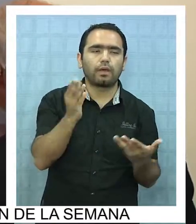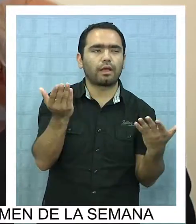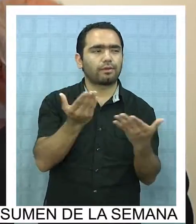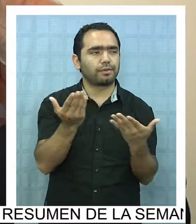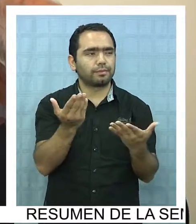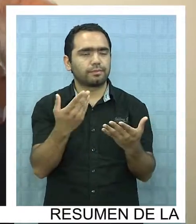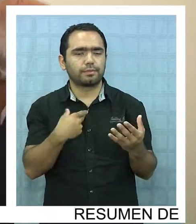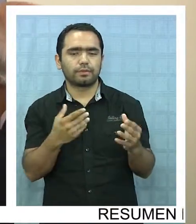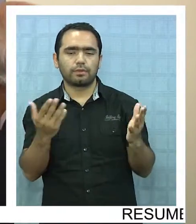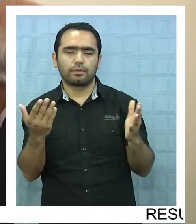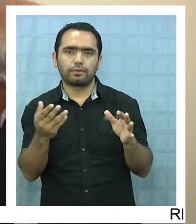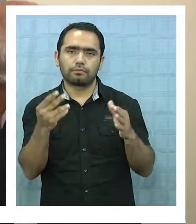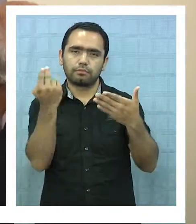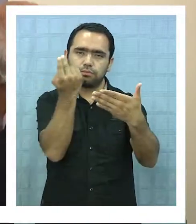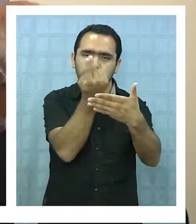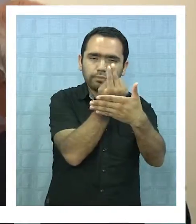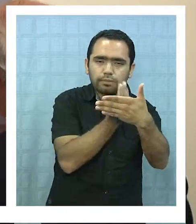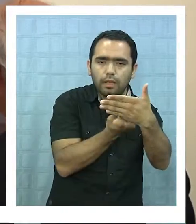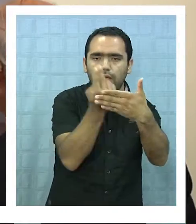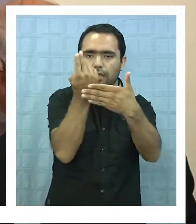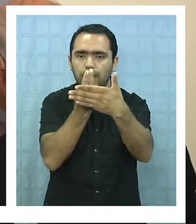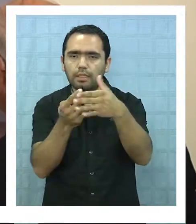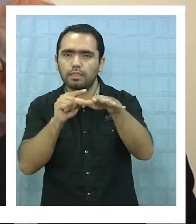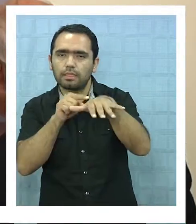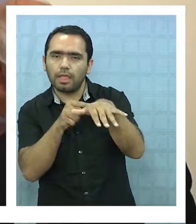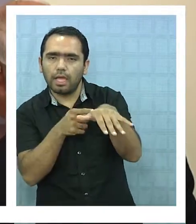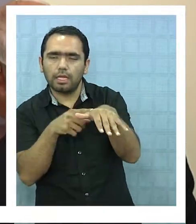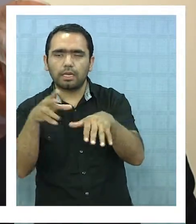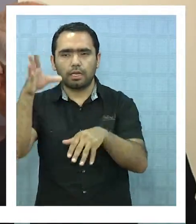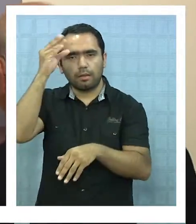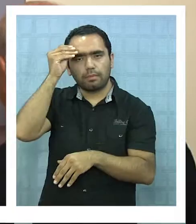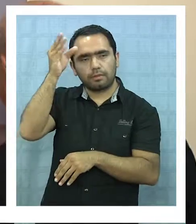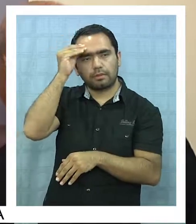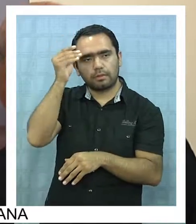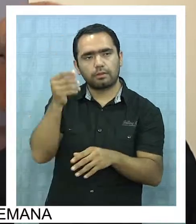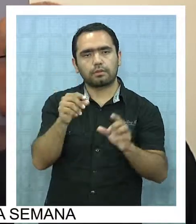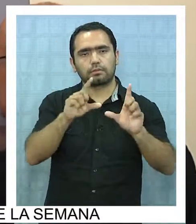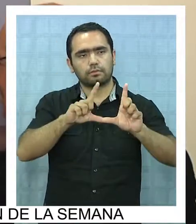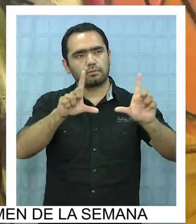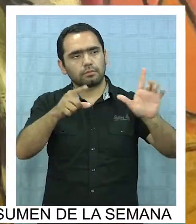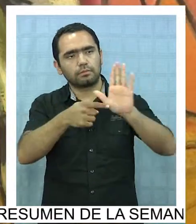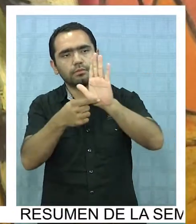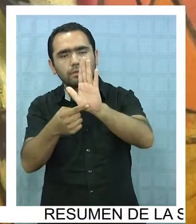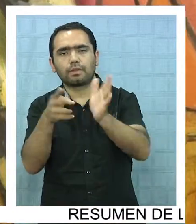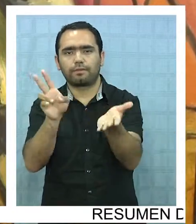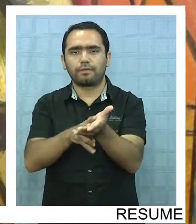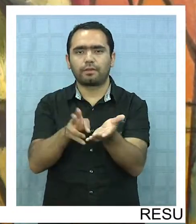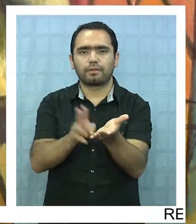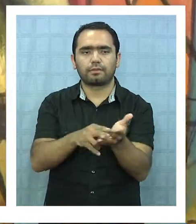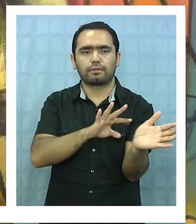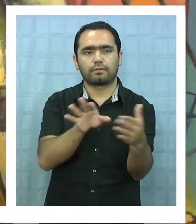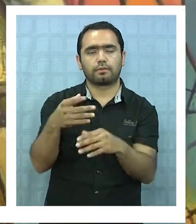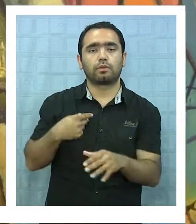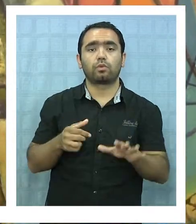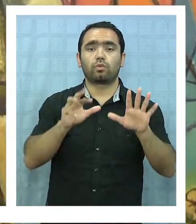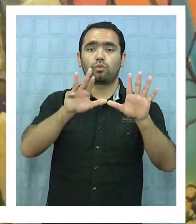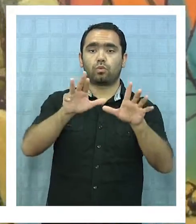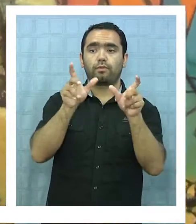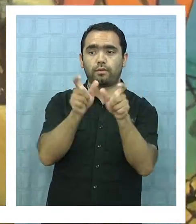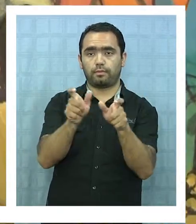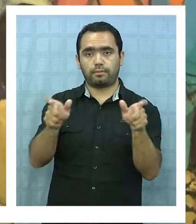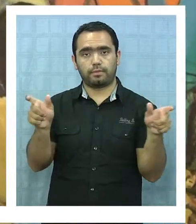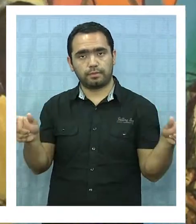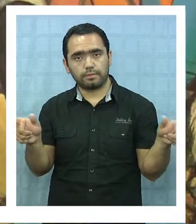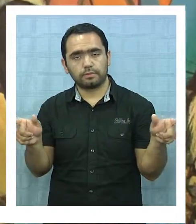estética que ha desarrollado, que ha ido aprendiendo a través de los años, representar la realidad. En la ocasión, nueve pintores